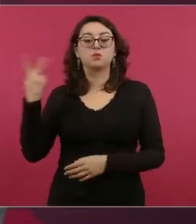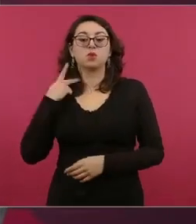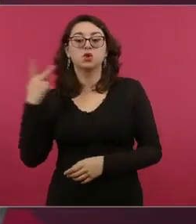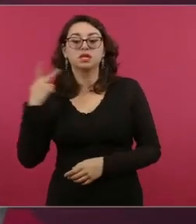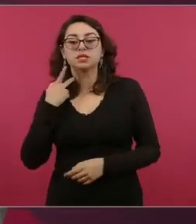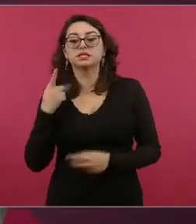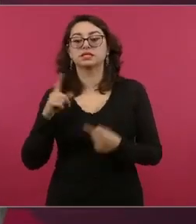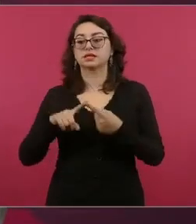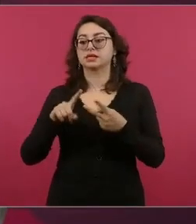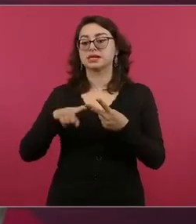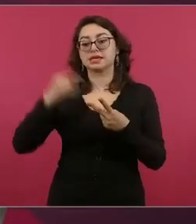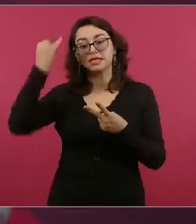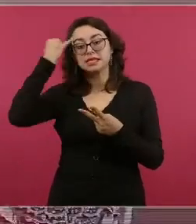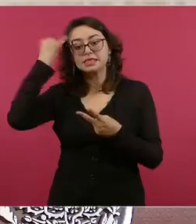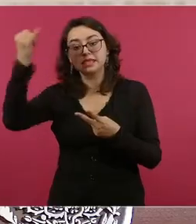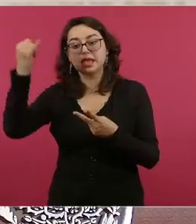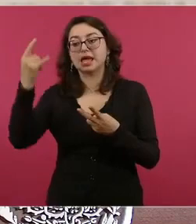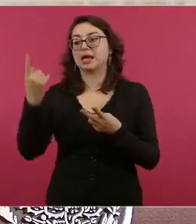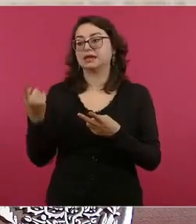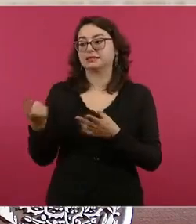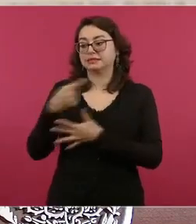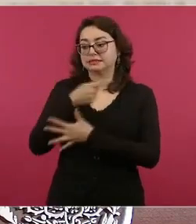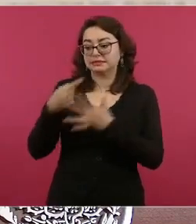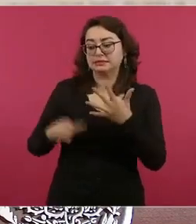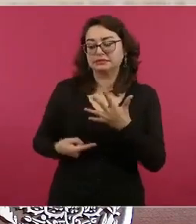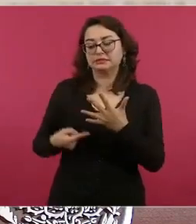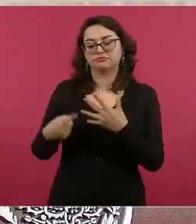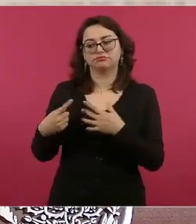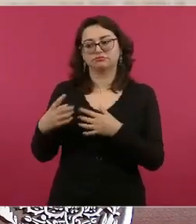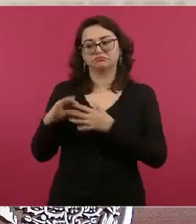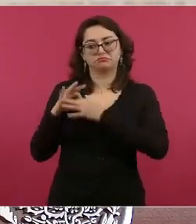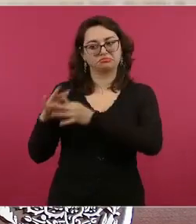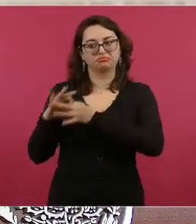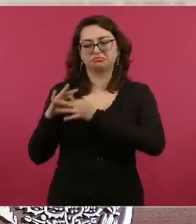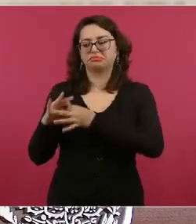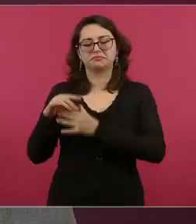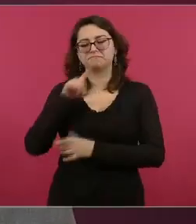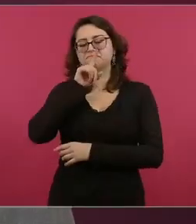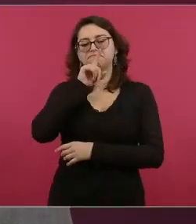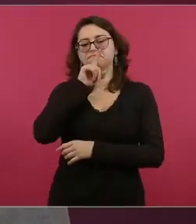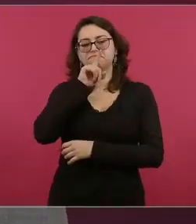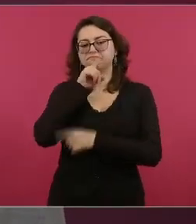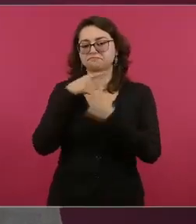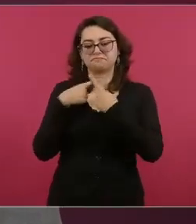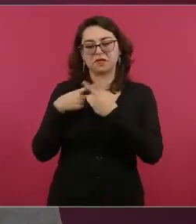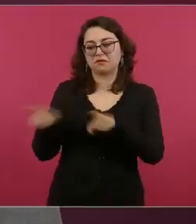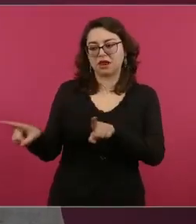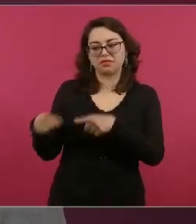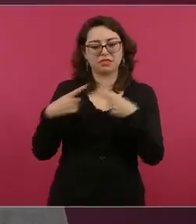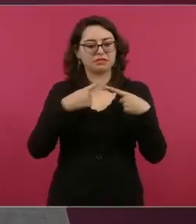pero esto es normal en una democracia.